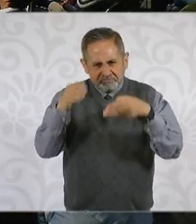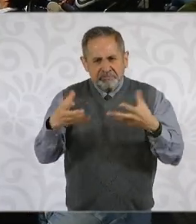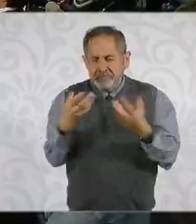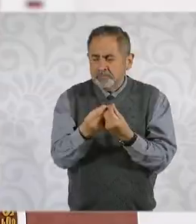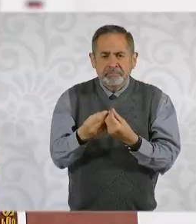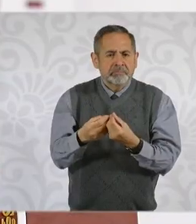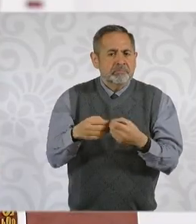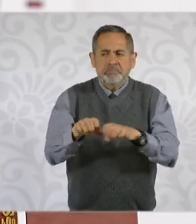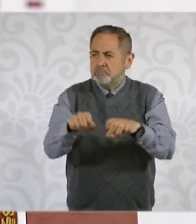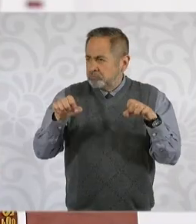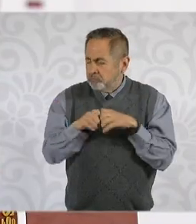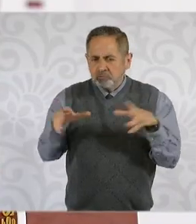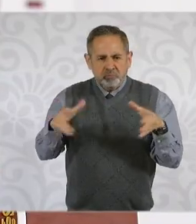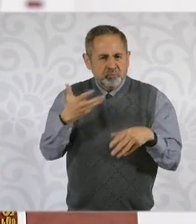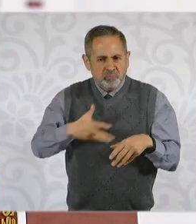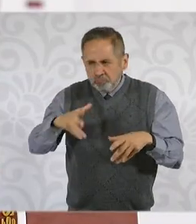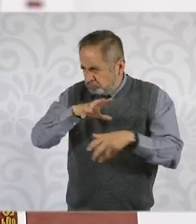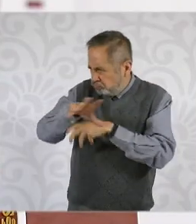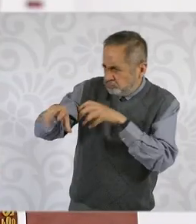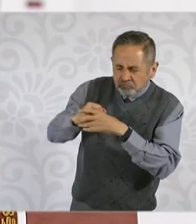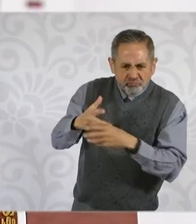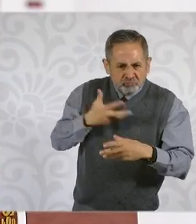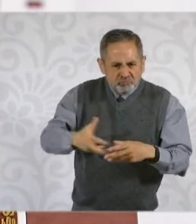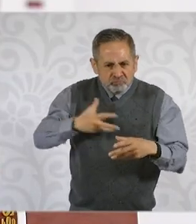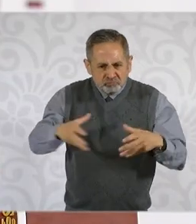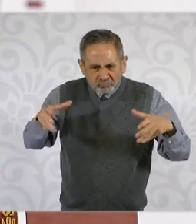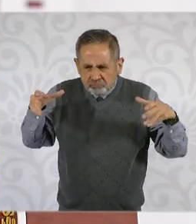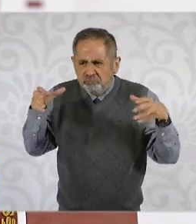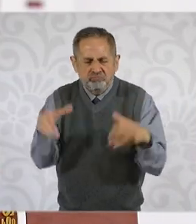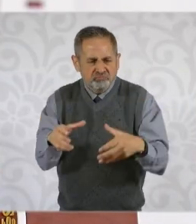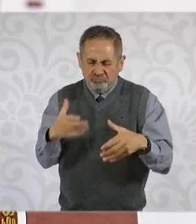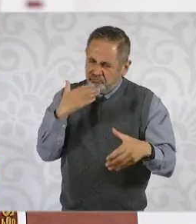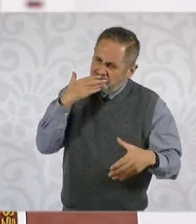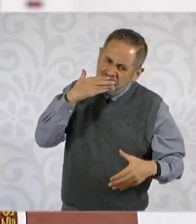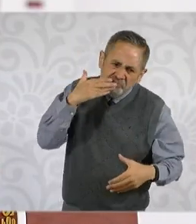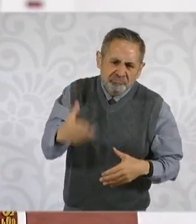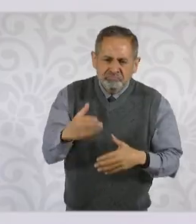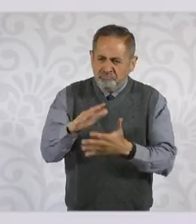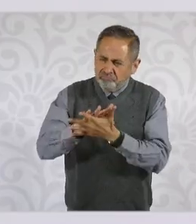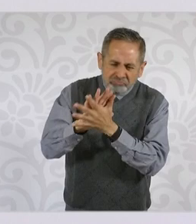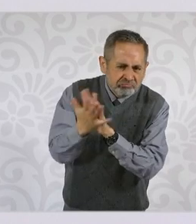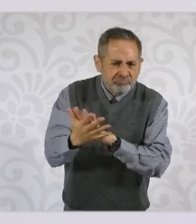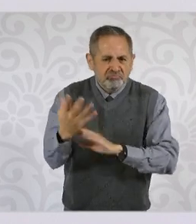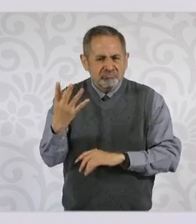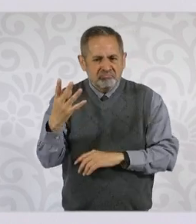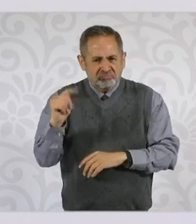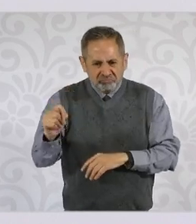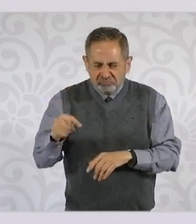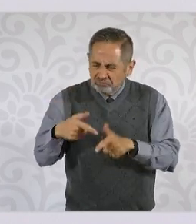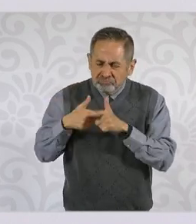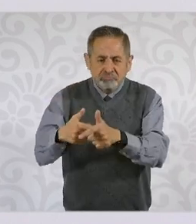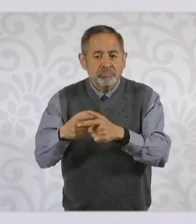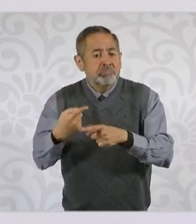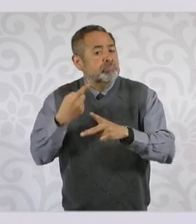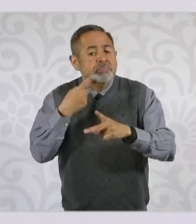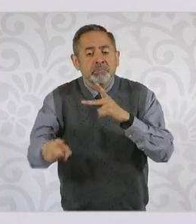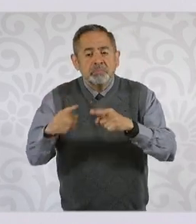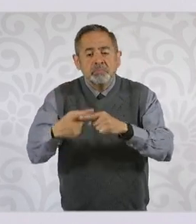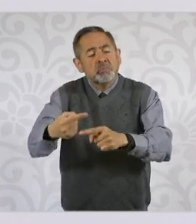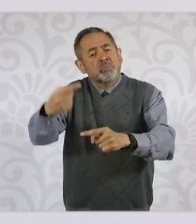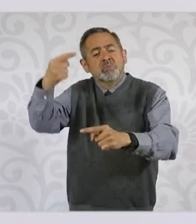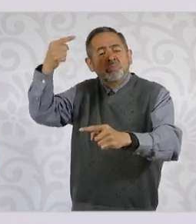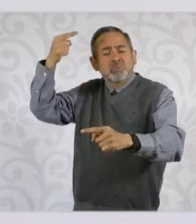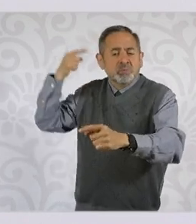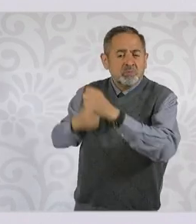el gran equipo que tenemos que es parte de esta gran transformación que inició hace muchos años